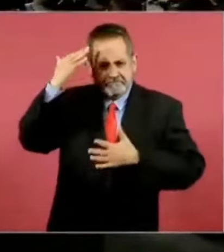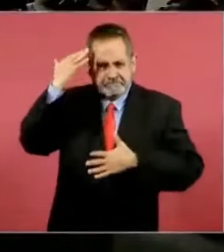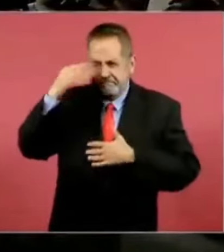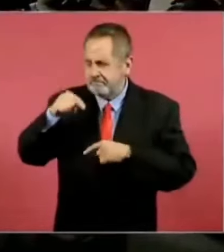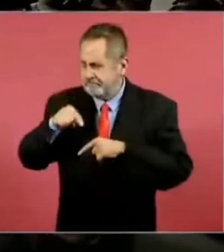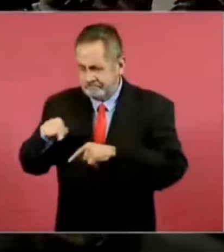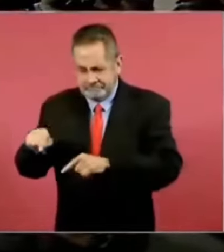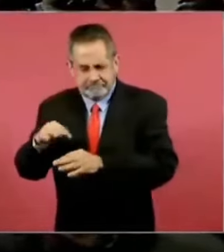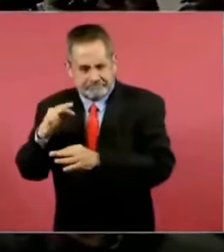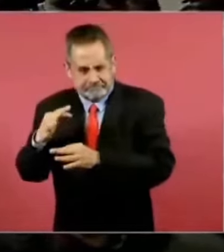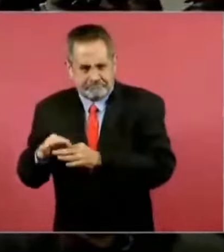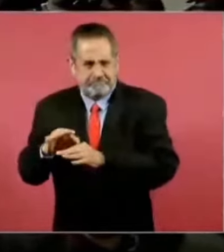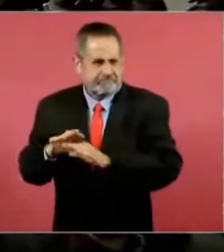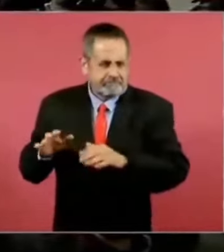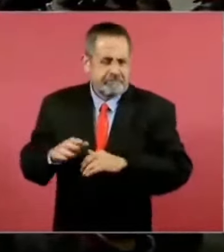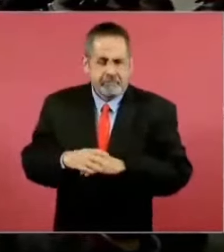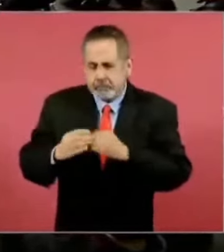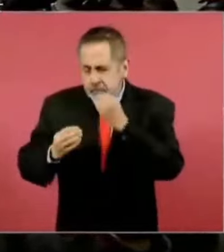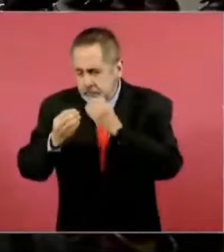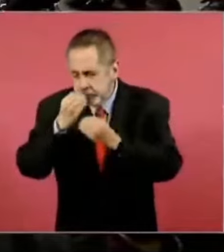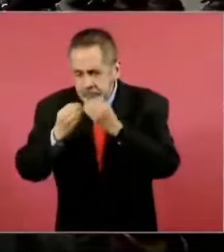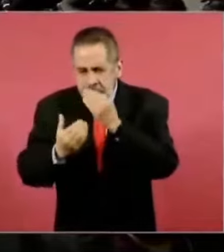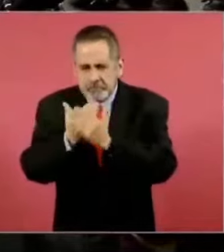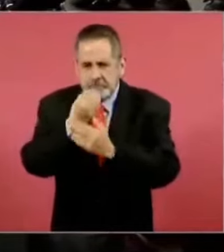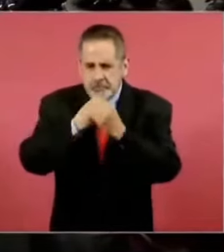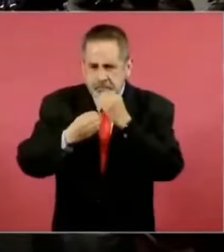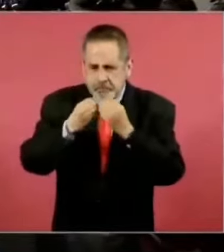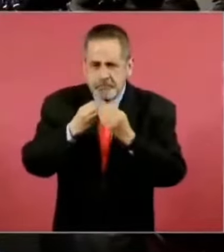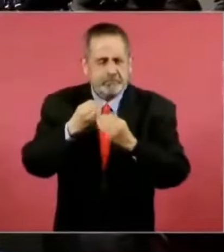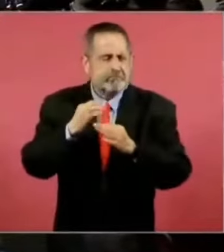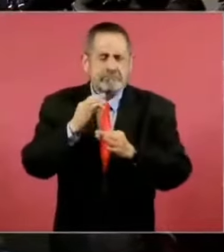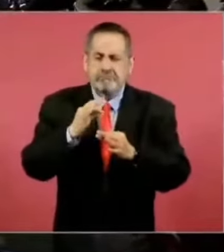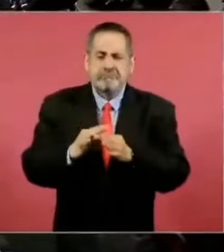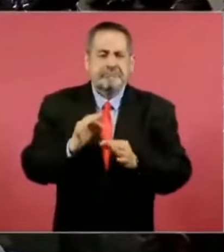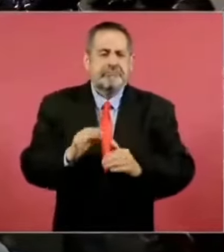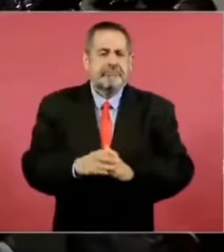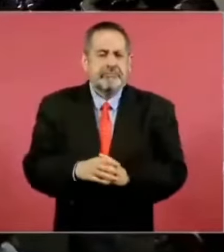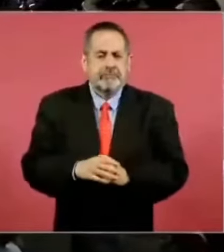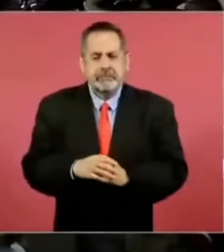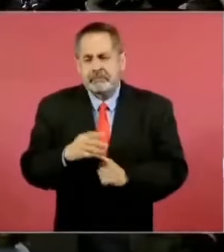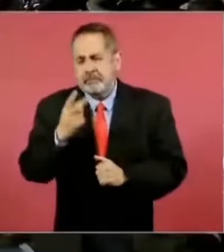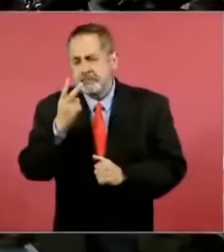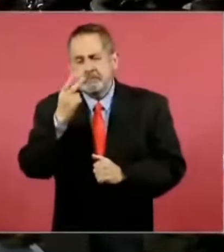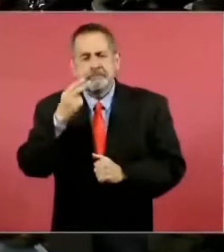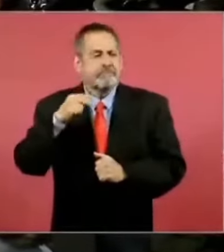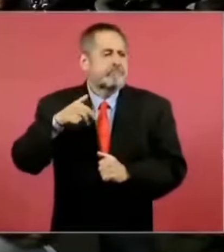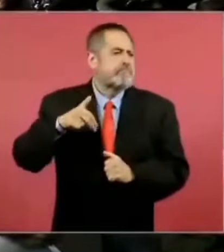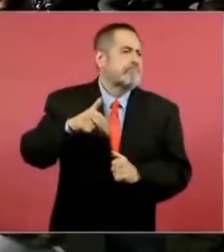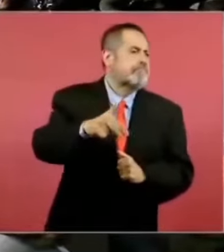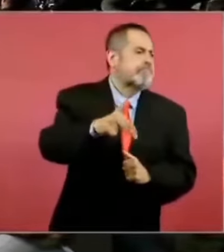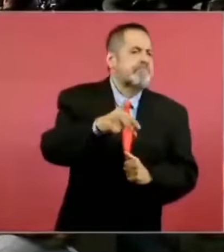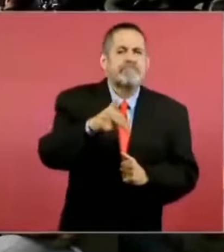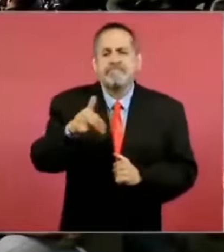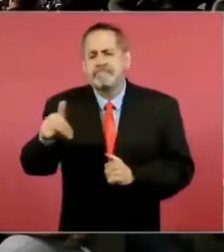desayuno, una o dos vueltecitas más,